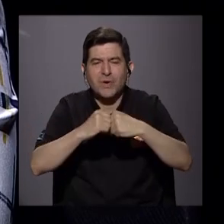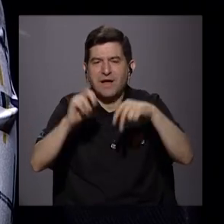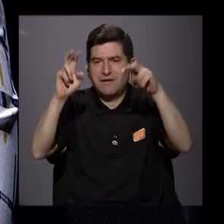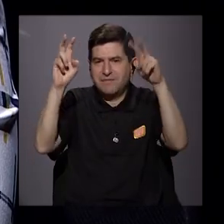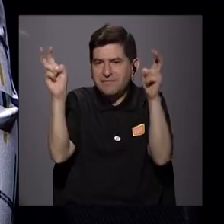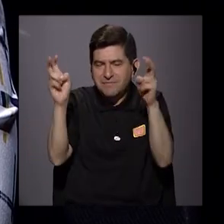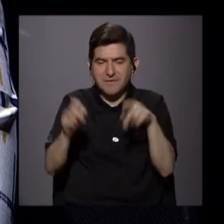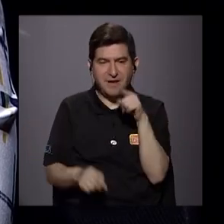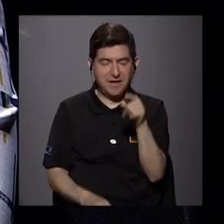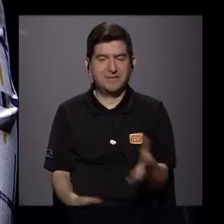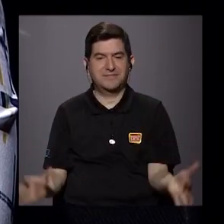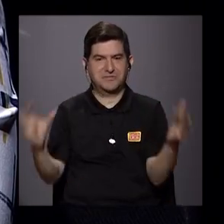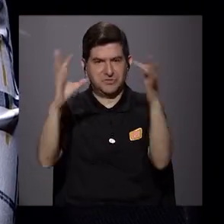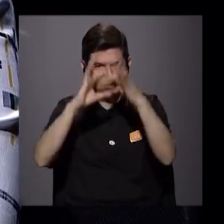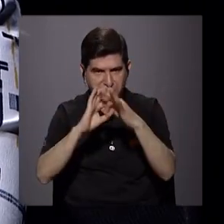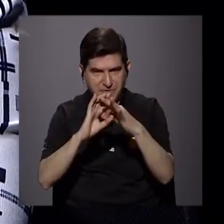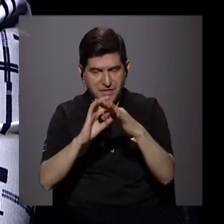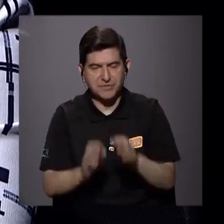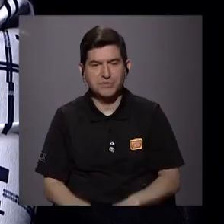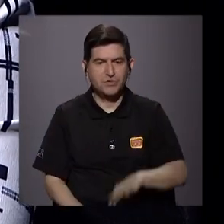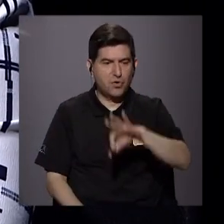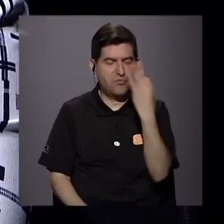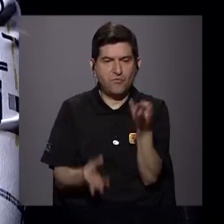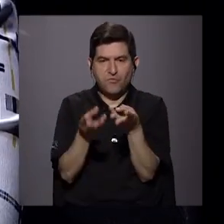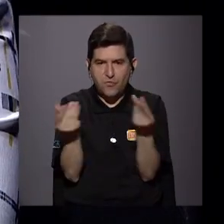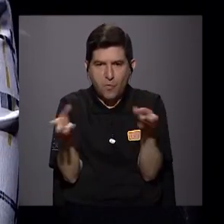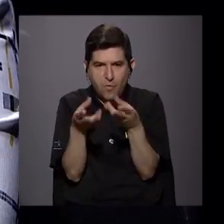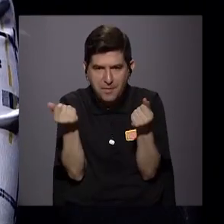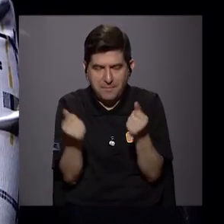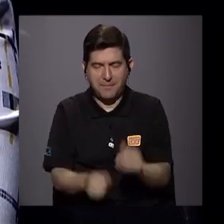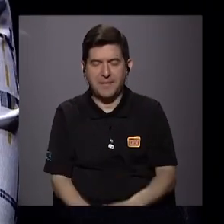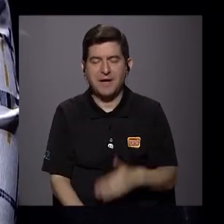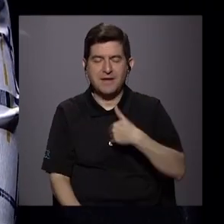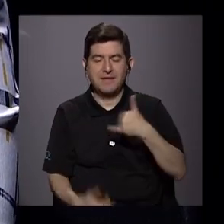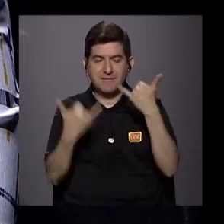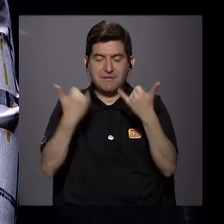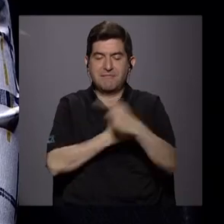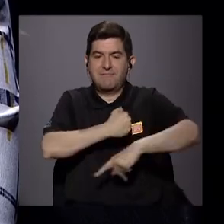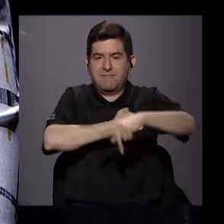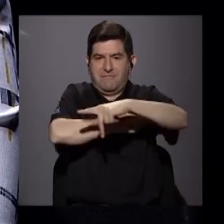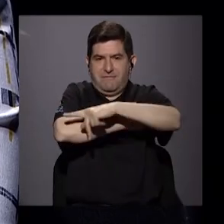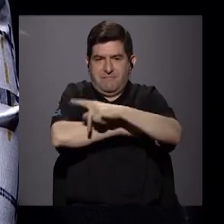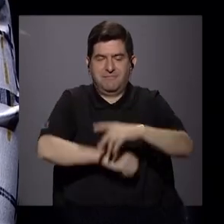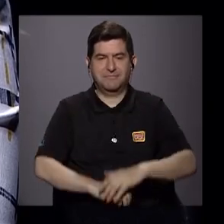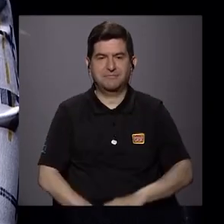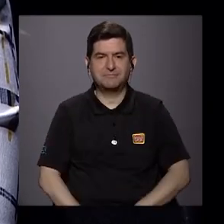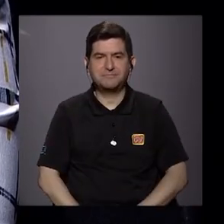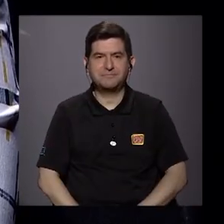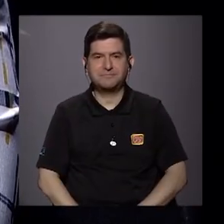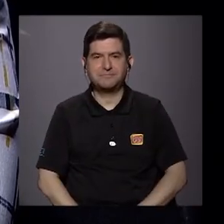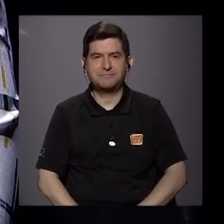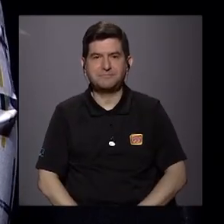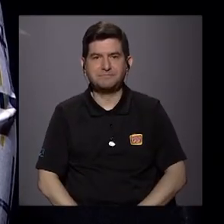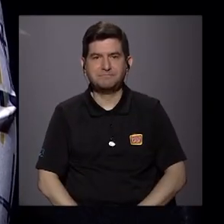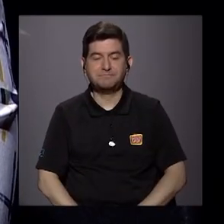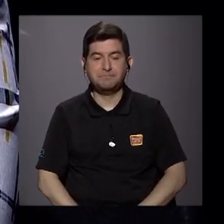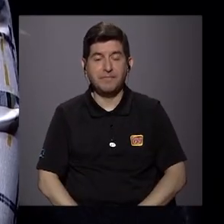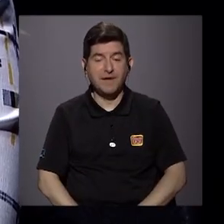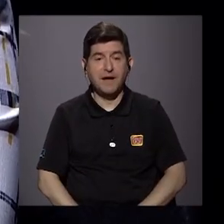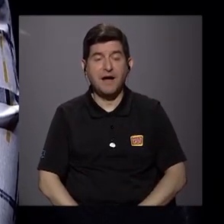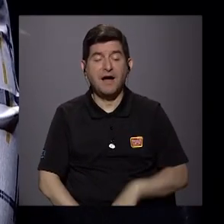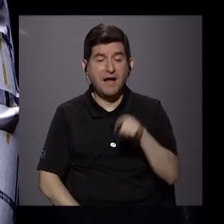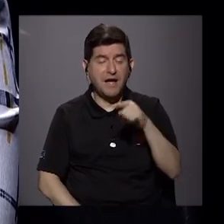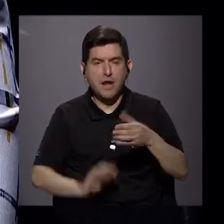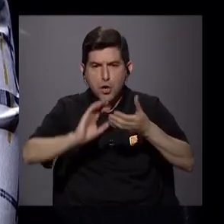estructural es el que está relacionado más con las formas de producción que tiene actualmente el país y bueno, entonces los